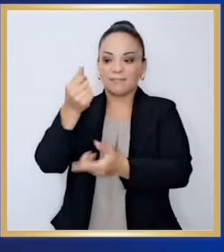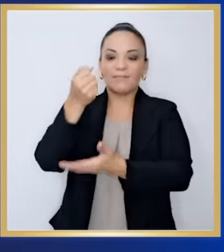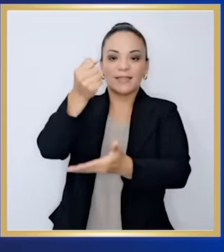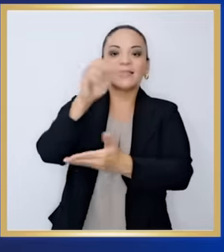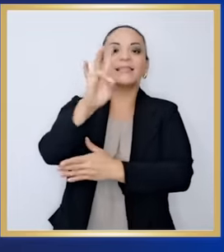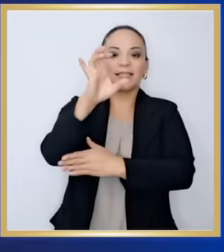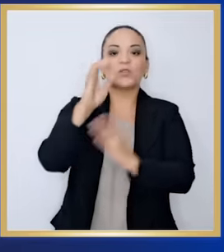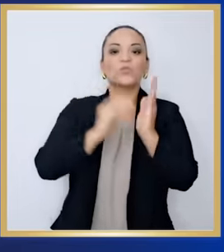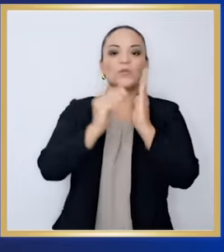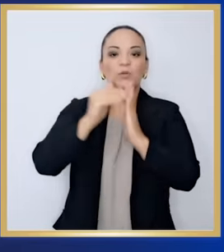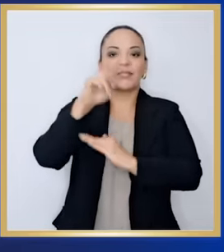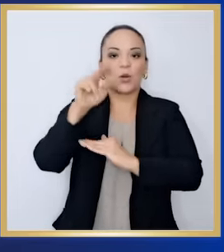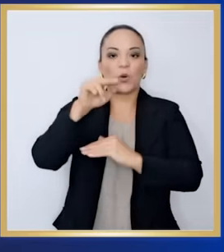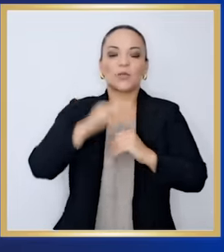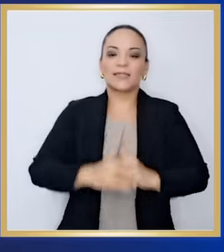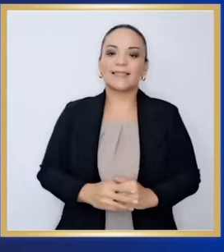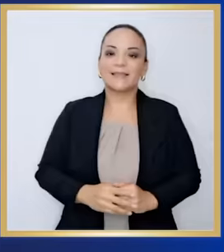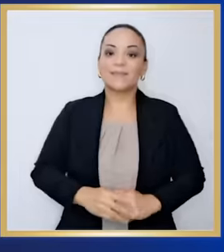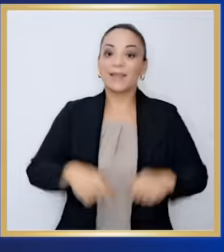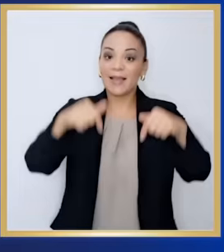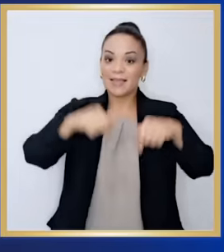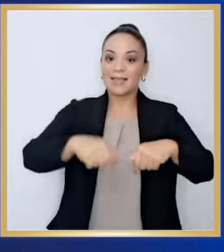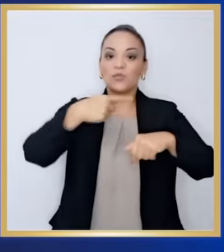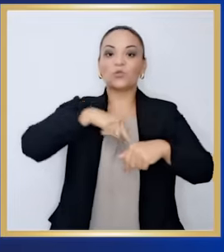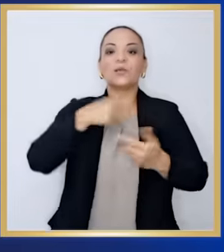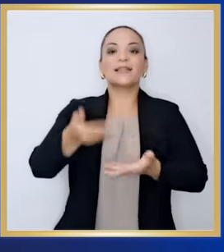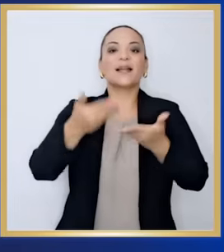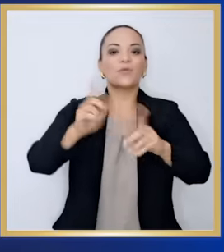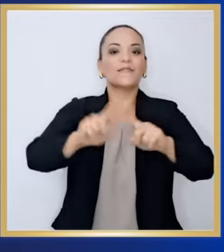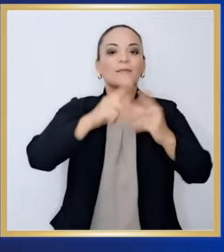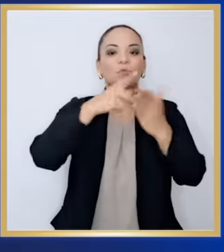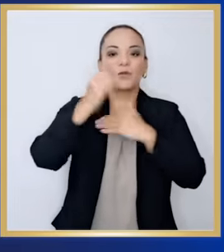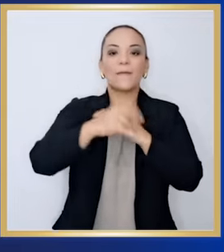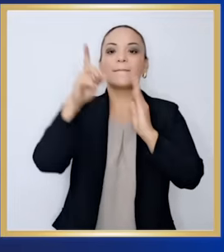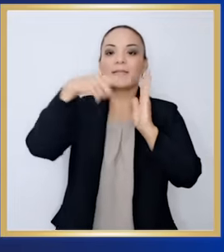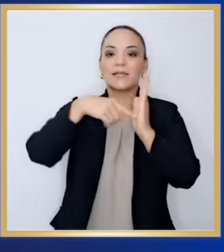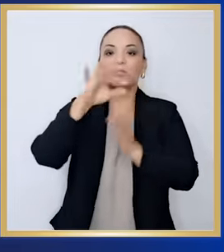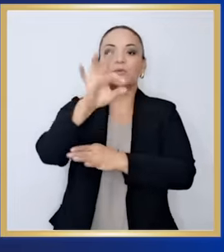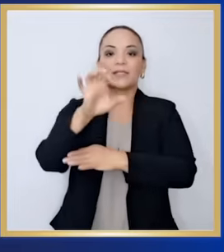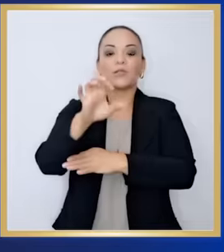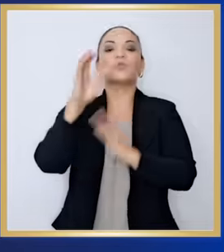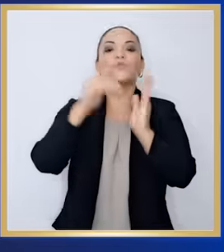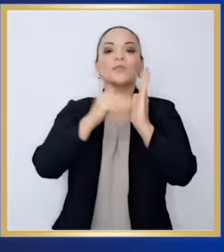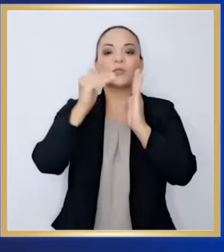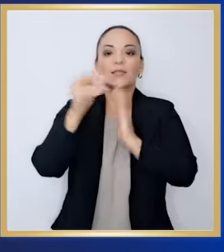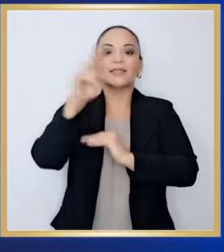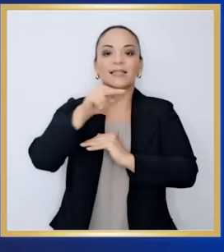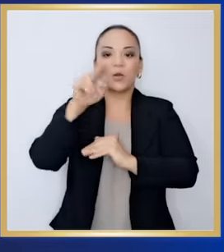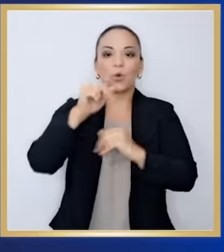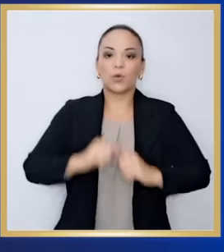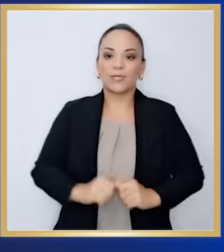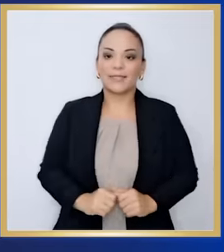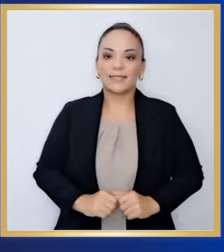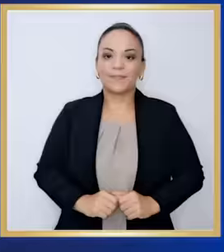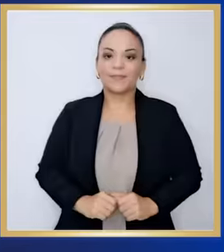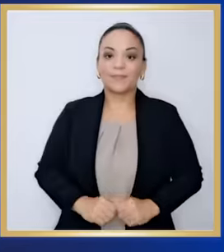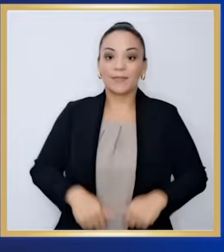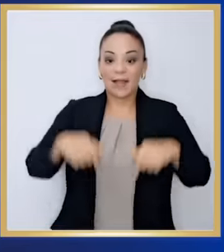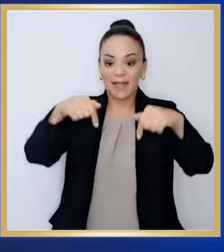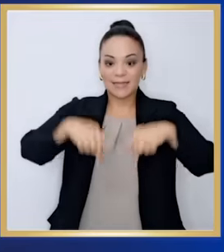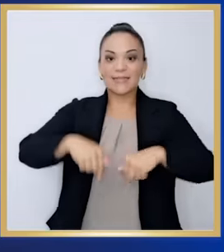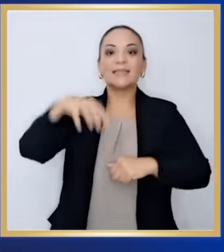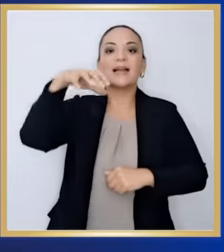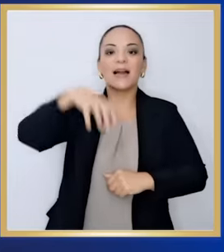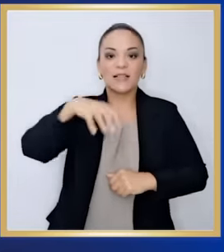aportando casi los 700 millones de colores. Acá hemos entregado obras por 1.900 millones de colores. Que